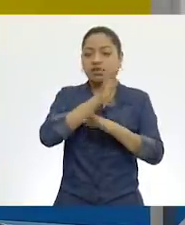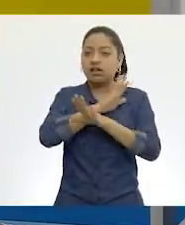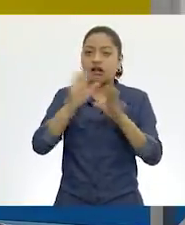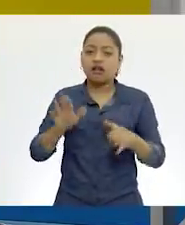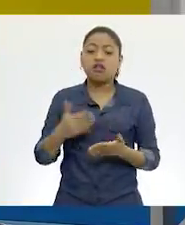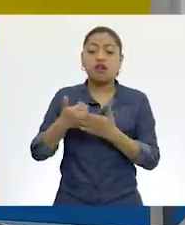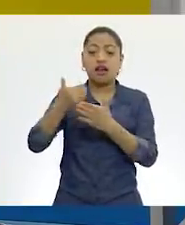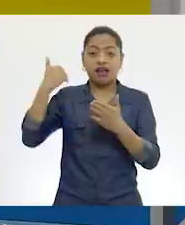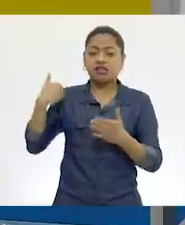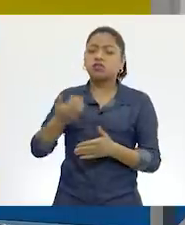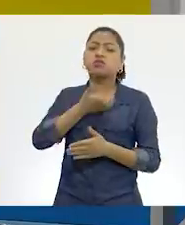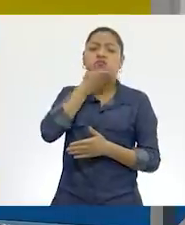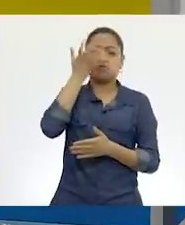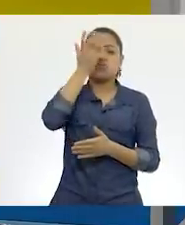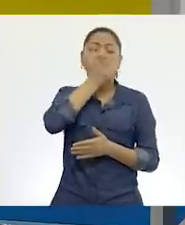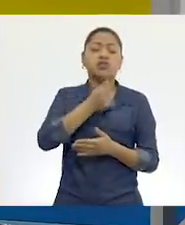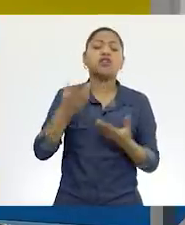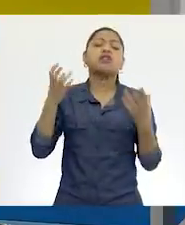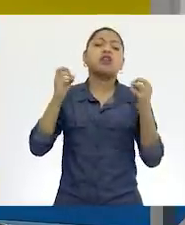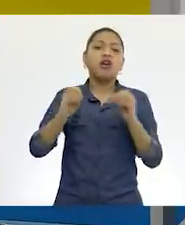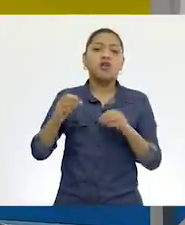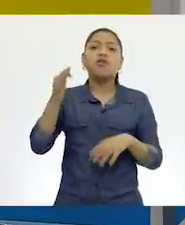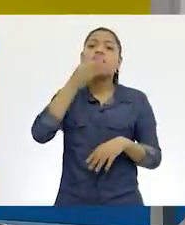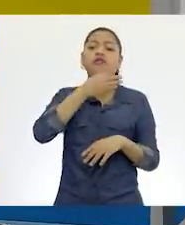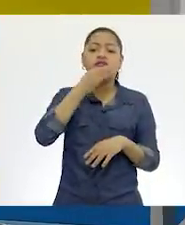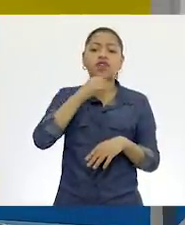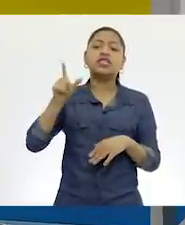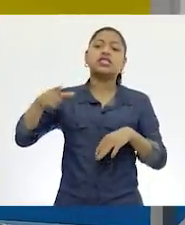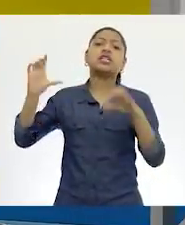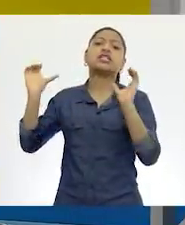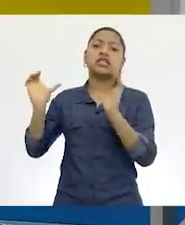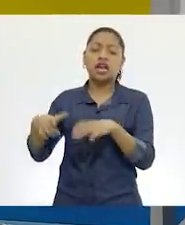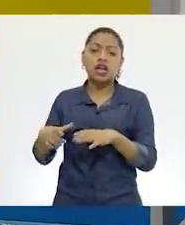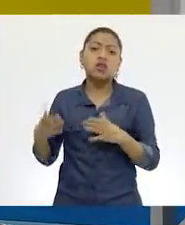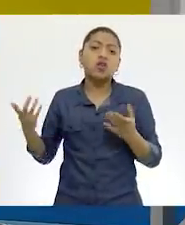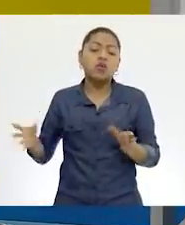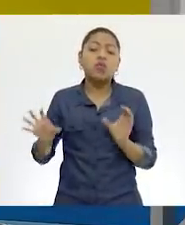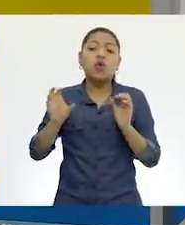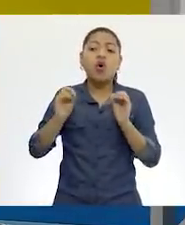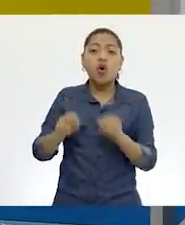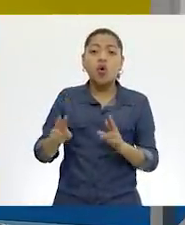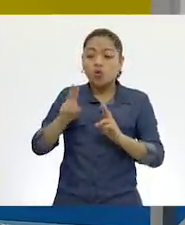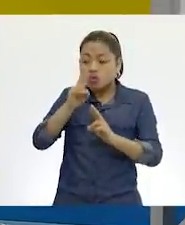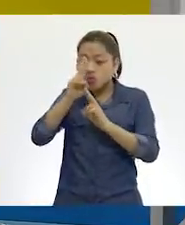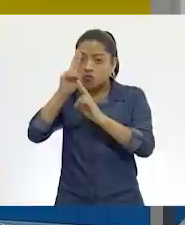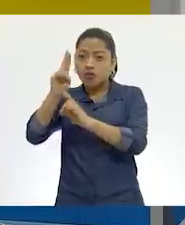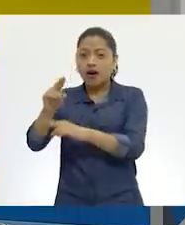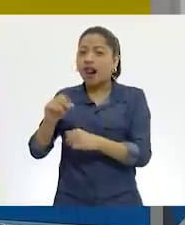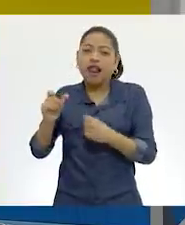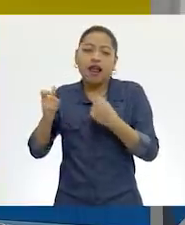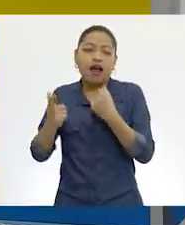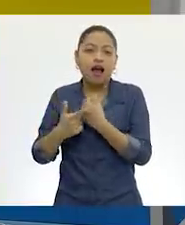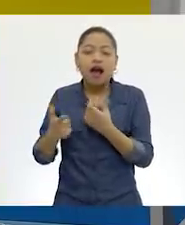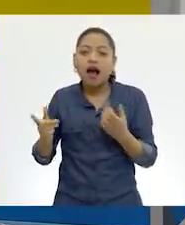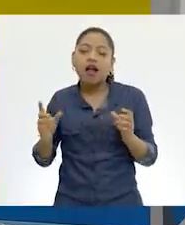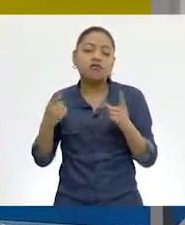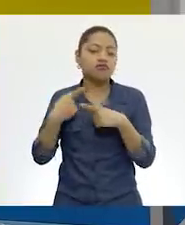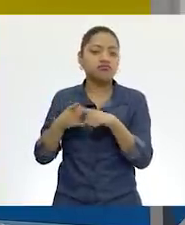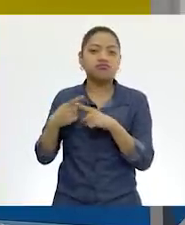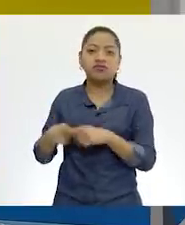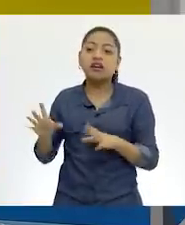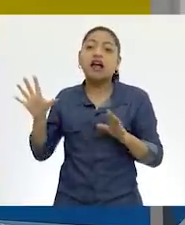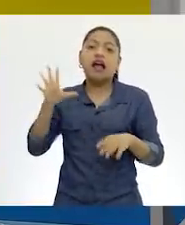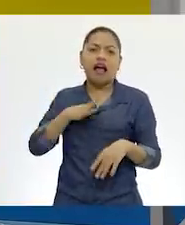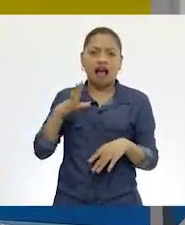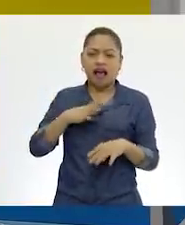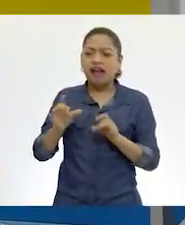bonito, las fiestas tradicionales de la comunidad, si se venera a alguien, si se hace algún evento especial en